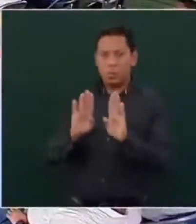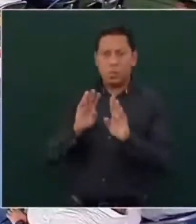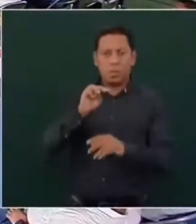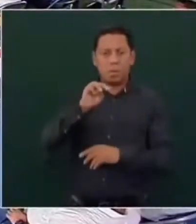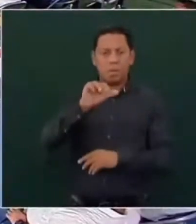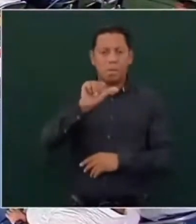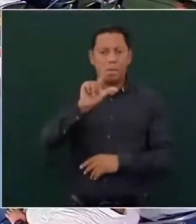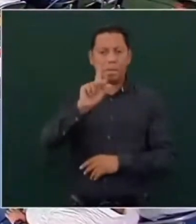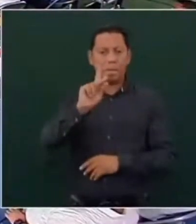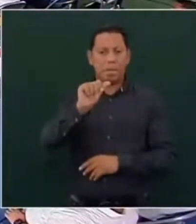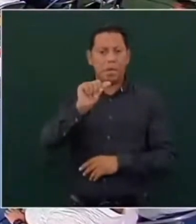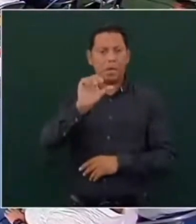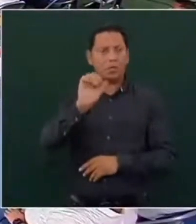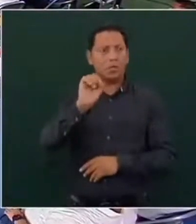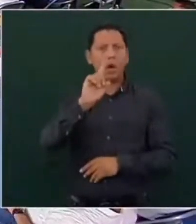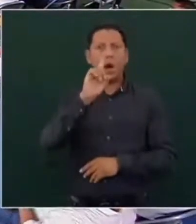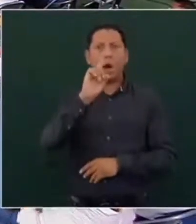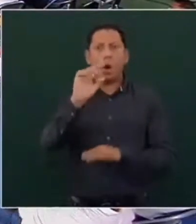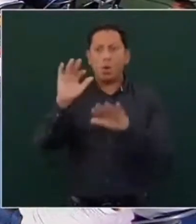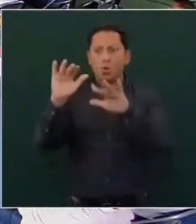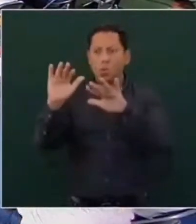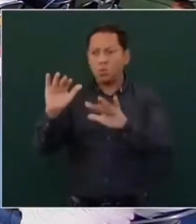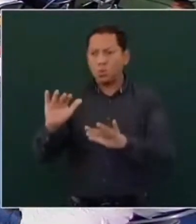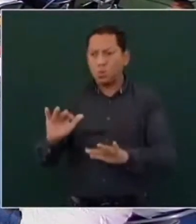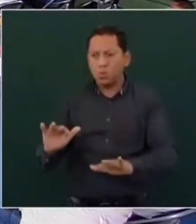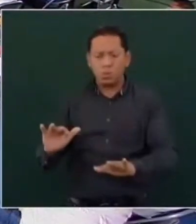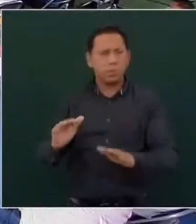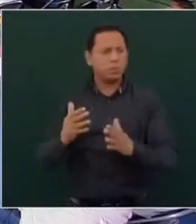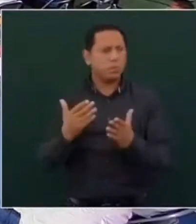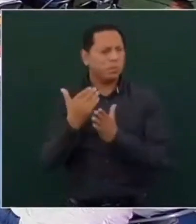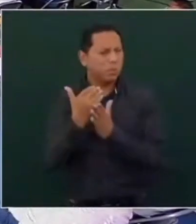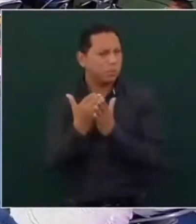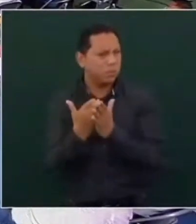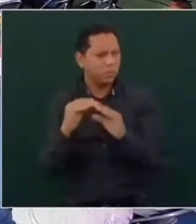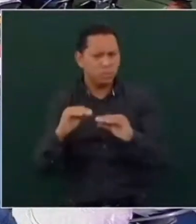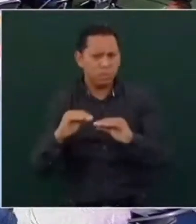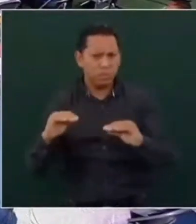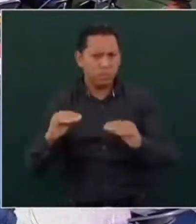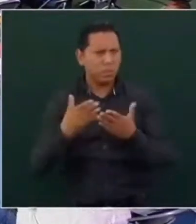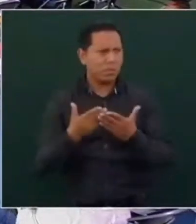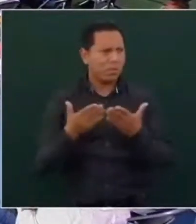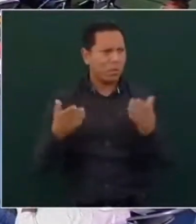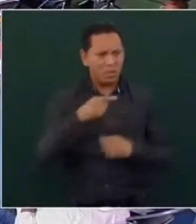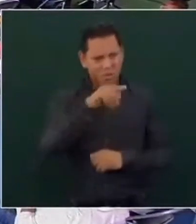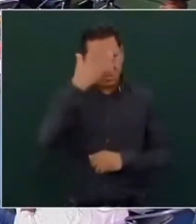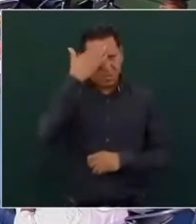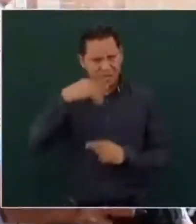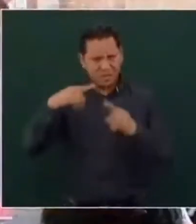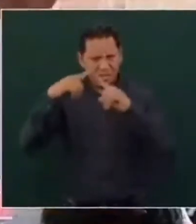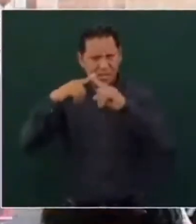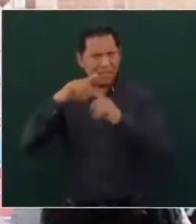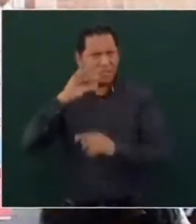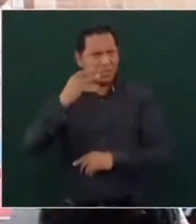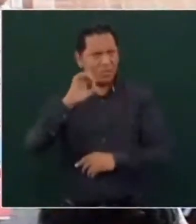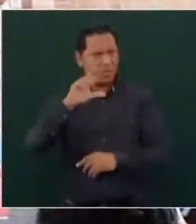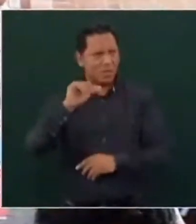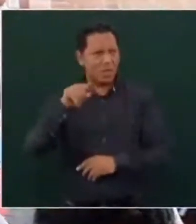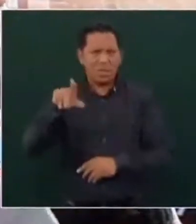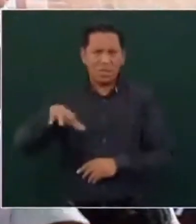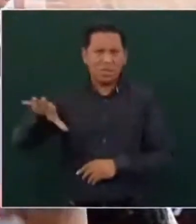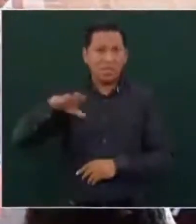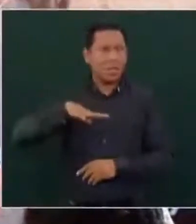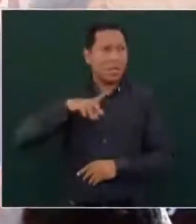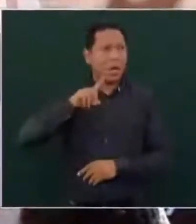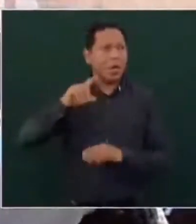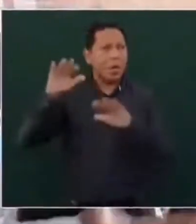Mucha gente de aquí se emocionó por la zona arqueológica que hay ya ahora de la iglesia de Quechula, que usted también seguramente sabe, que baja los